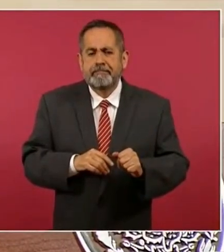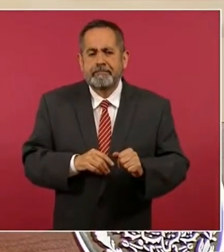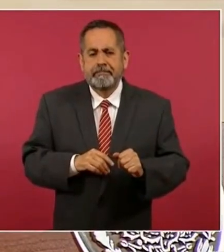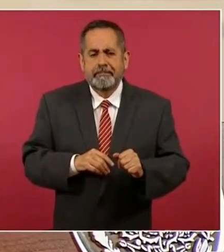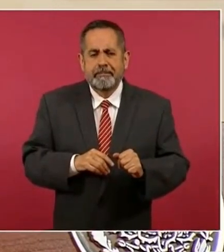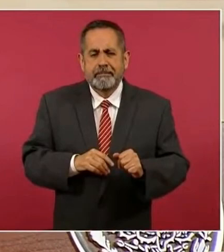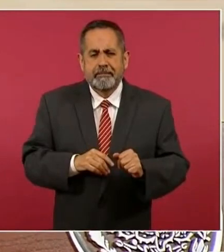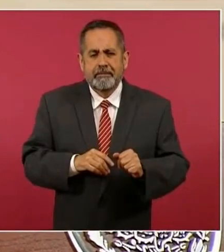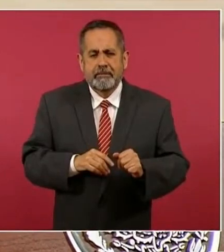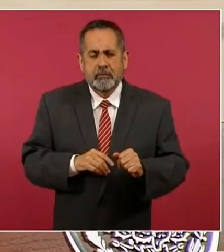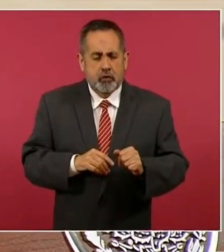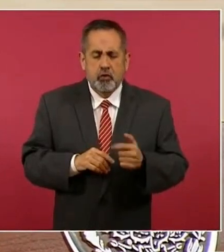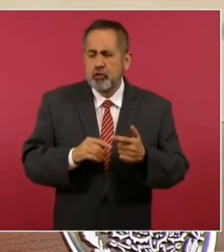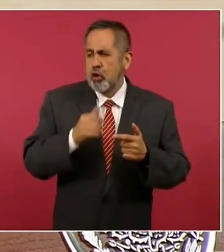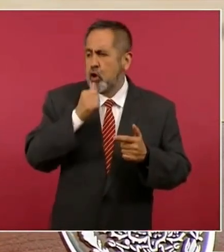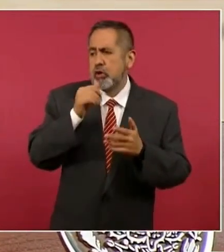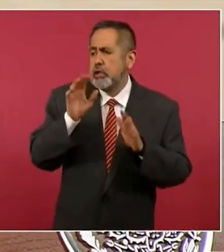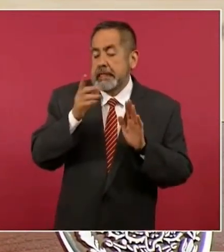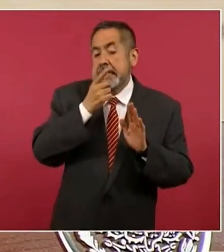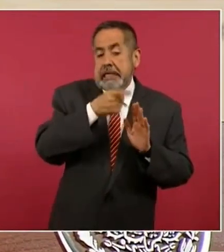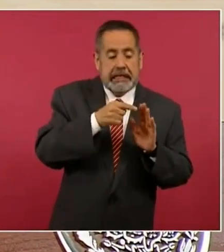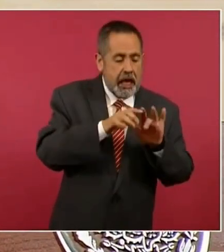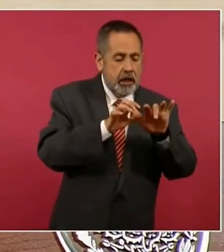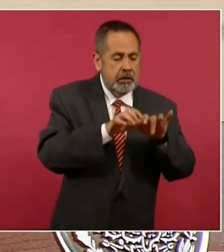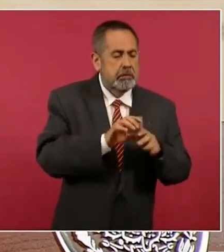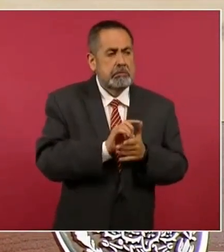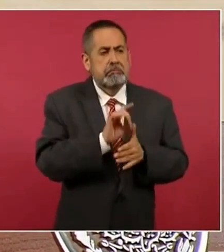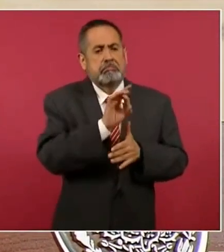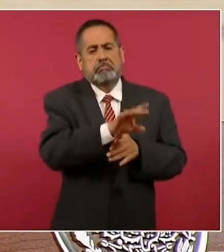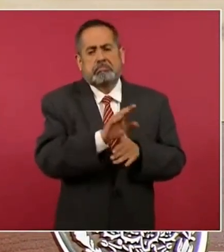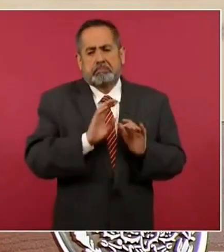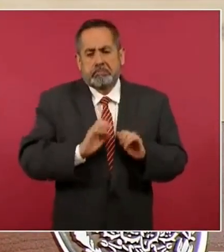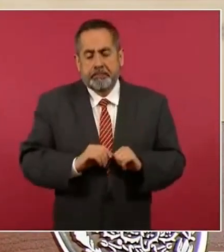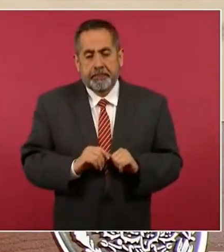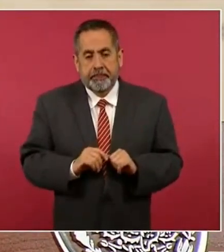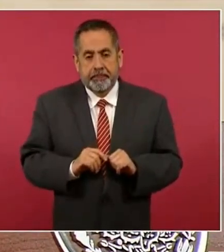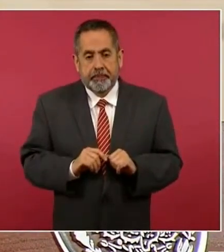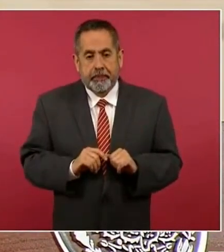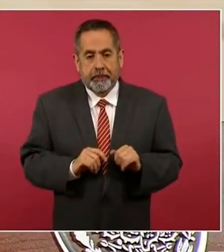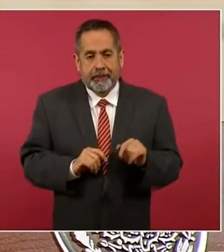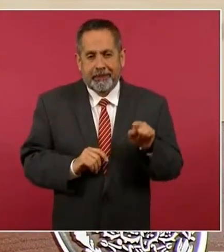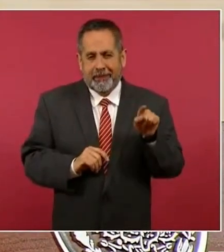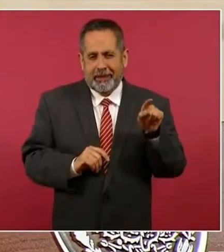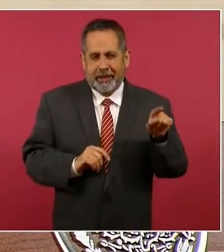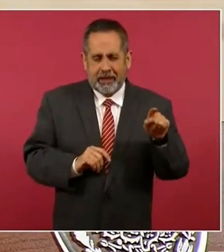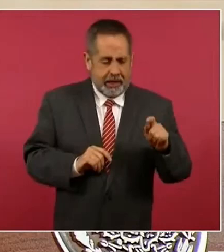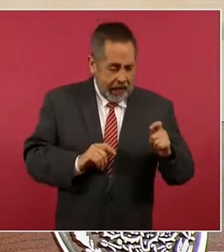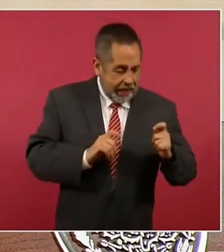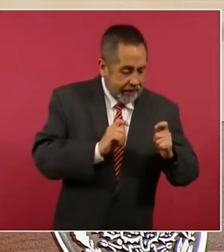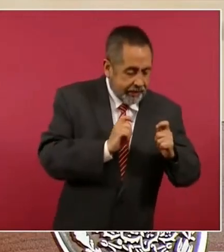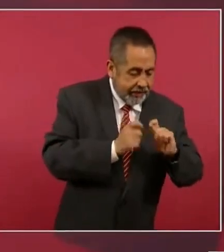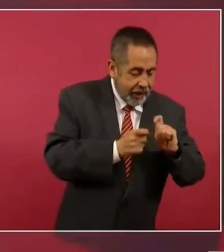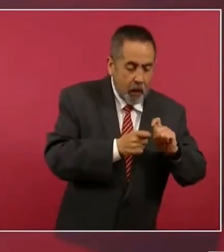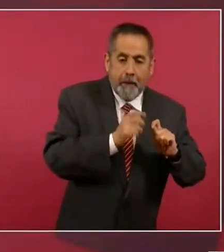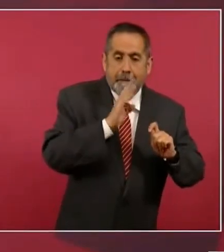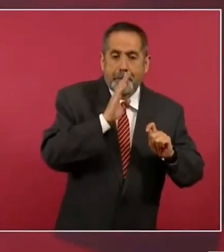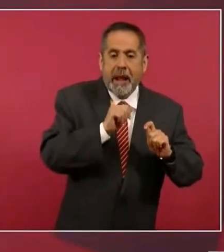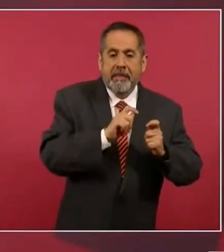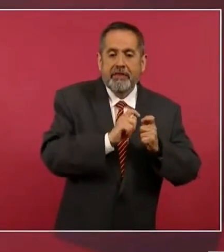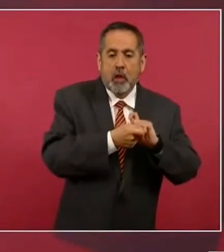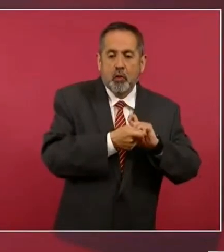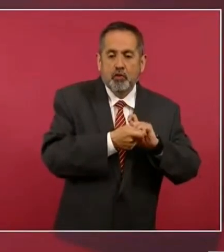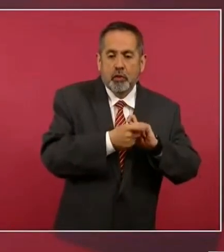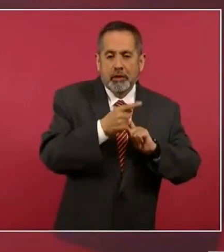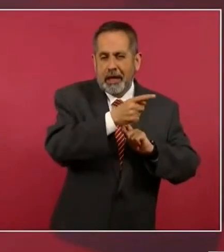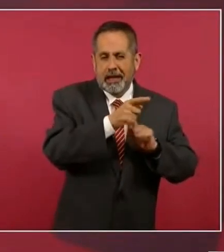su nota y que una traducción mal donde